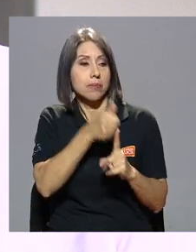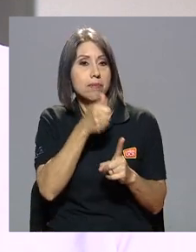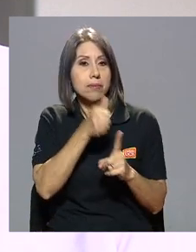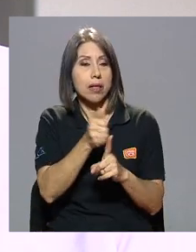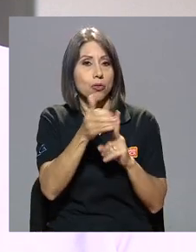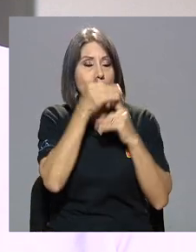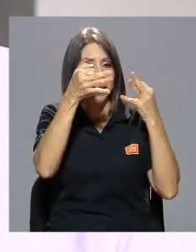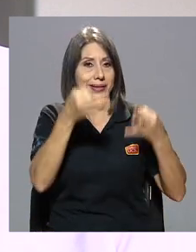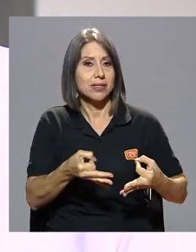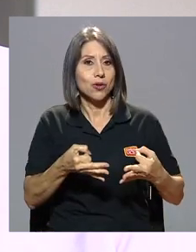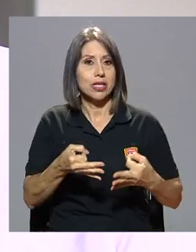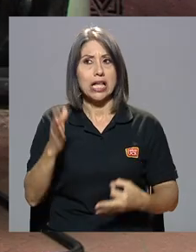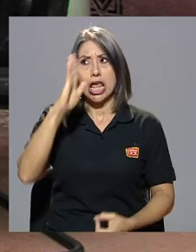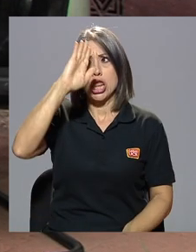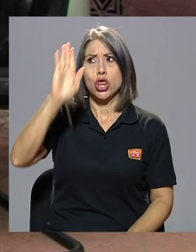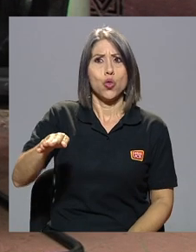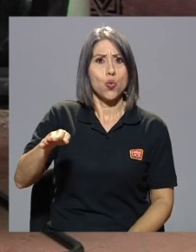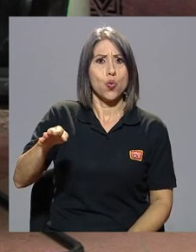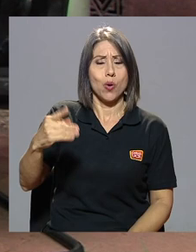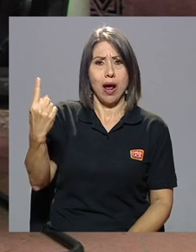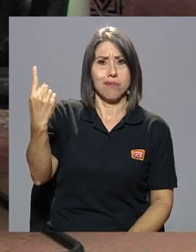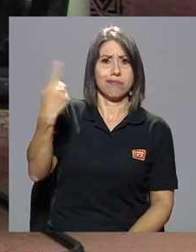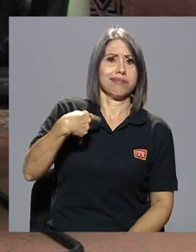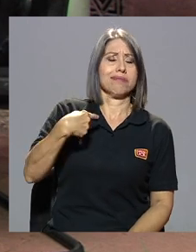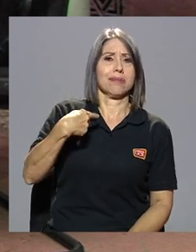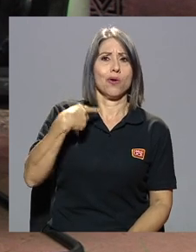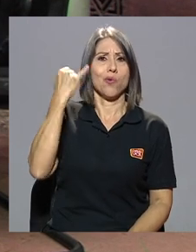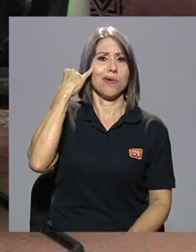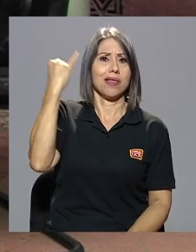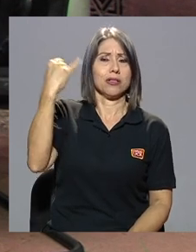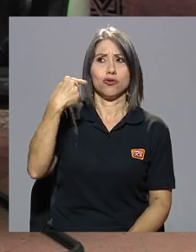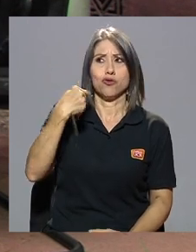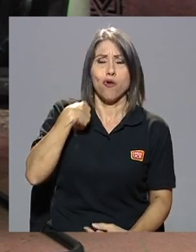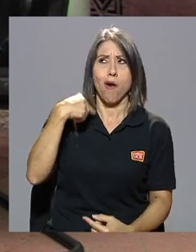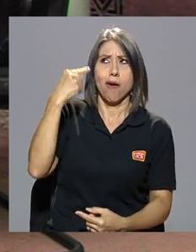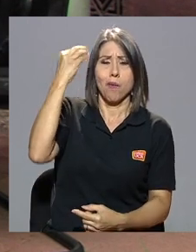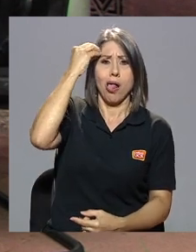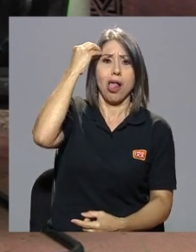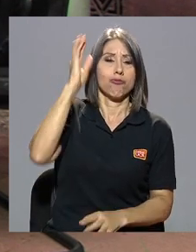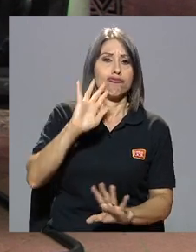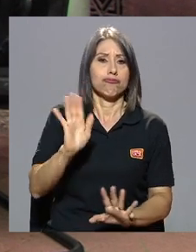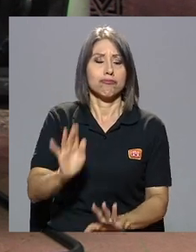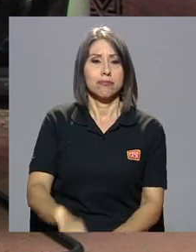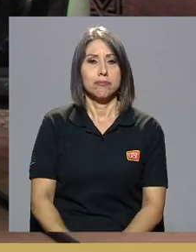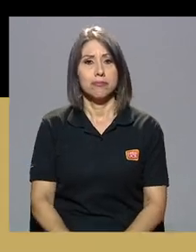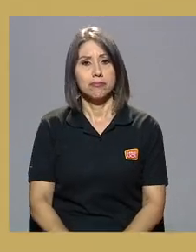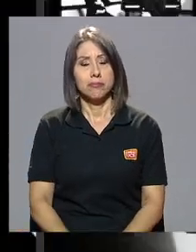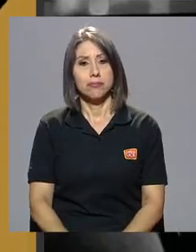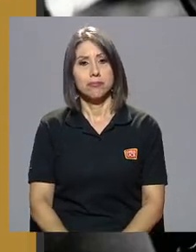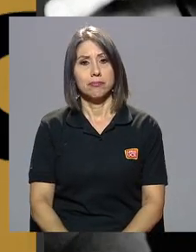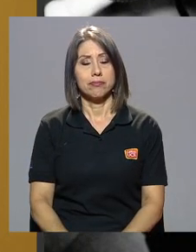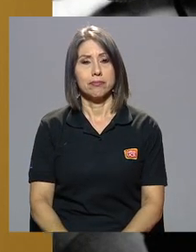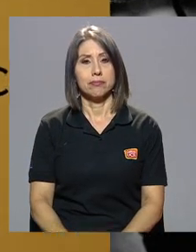decisiones. Y nunca me ideologizó en ese sentido de ninguna manera.